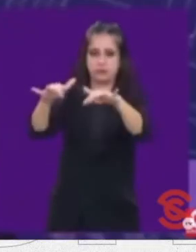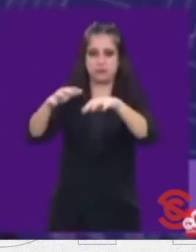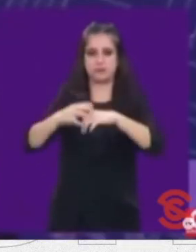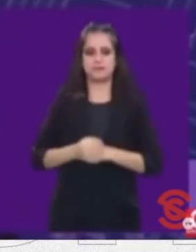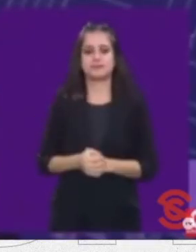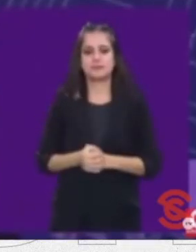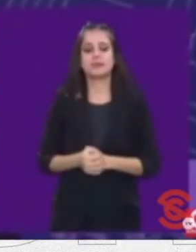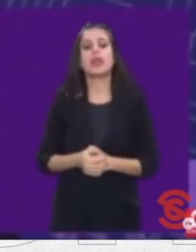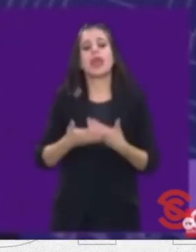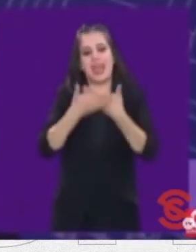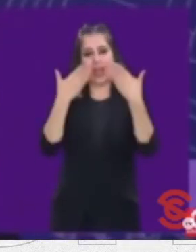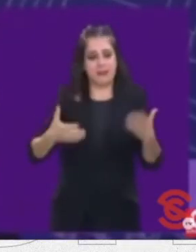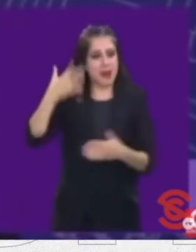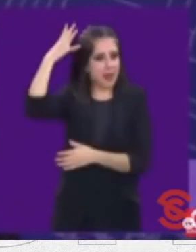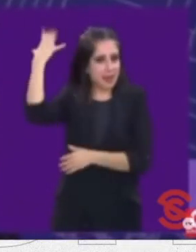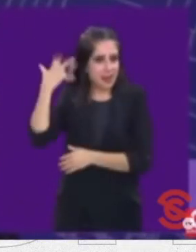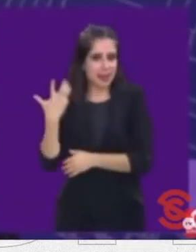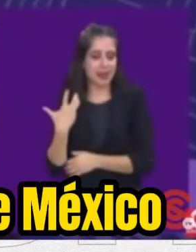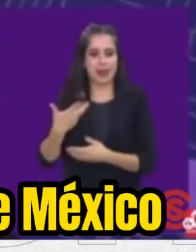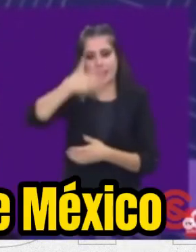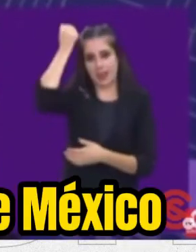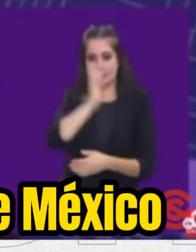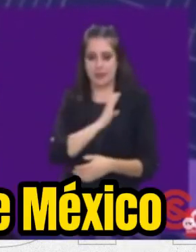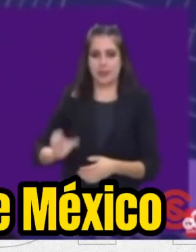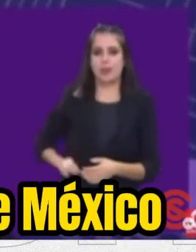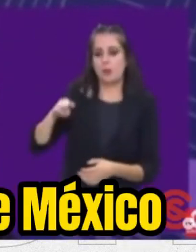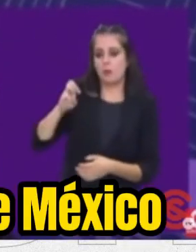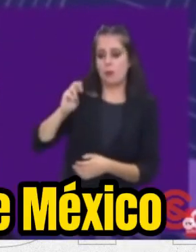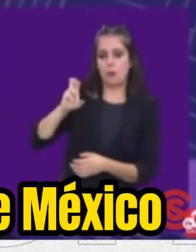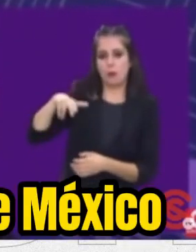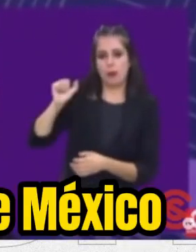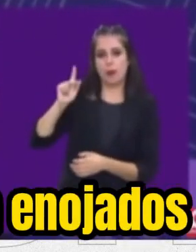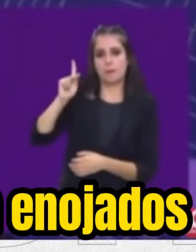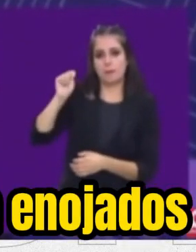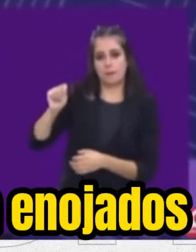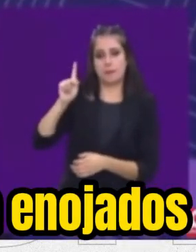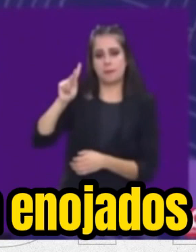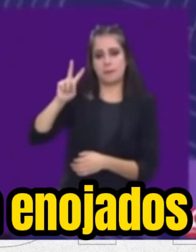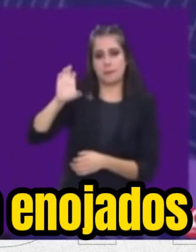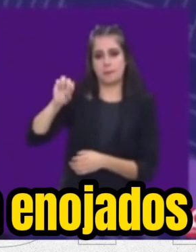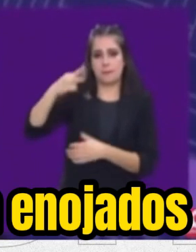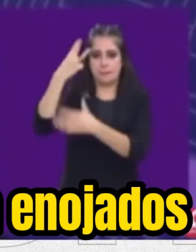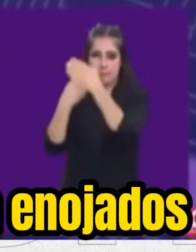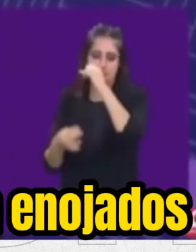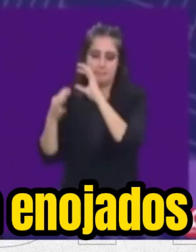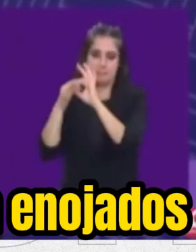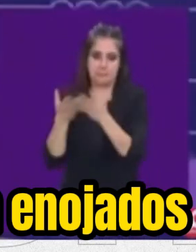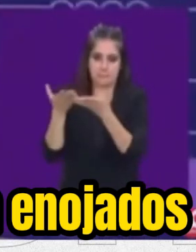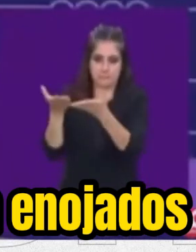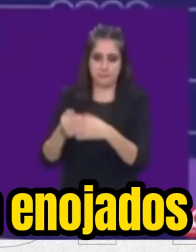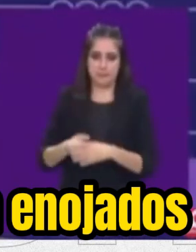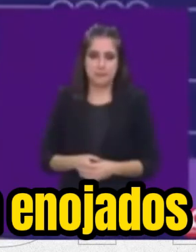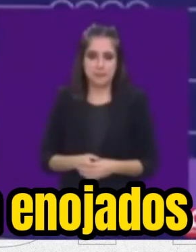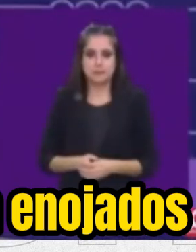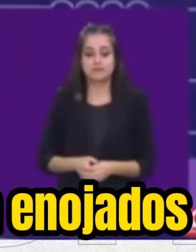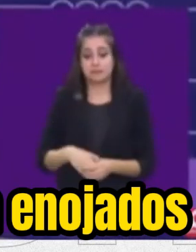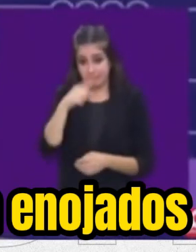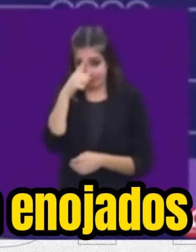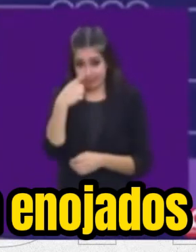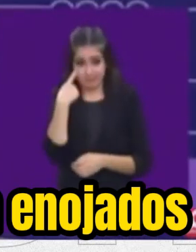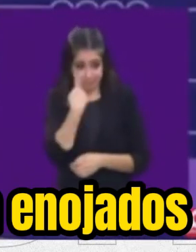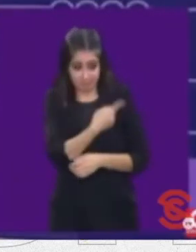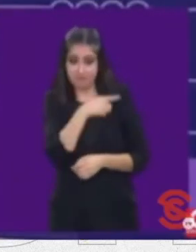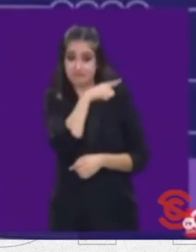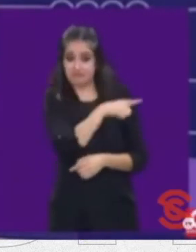Continuamos con usted, Clara Brugada, candidata por la coalición Sigamos Haciendo Historia en la Ciudad de México. Tiene dos minutos. Miren, escucharon, están